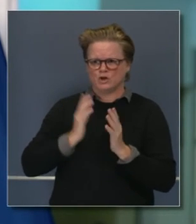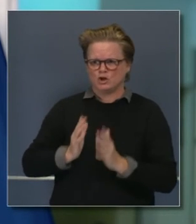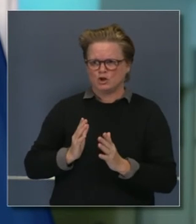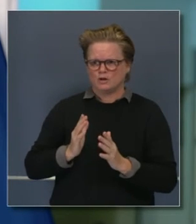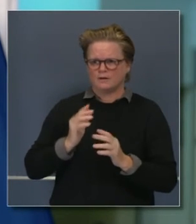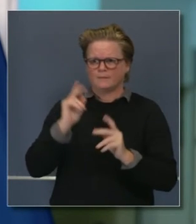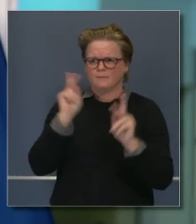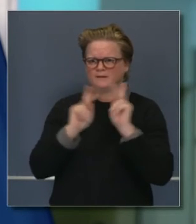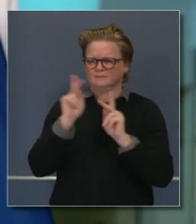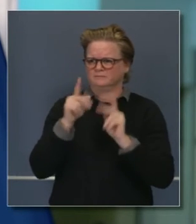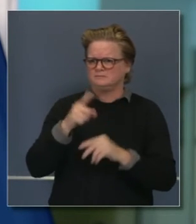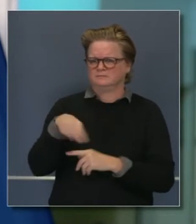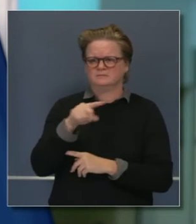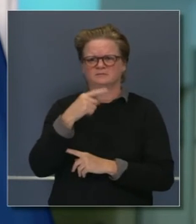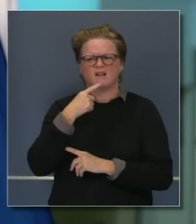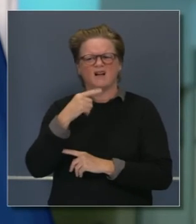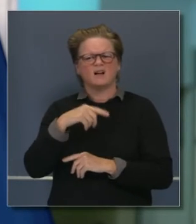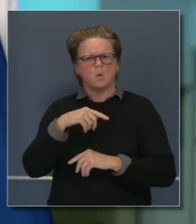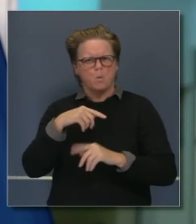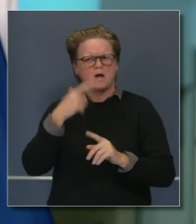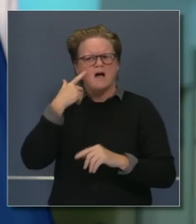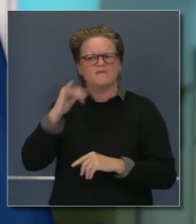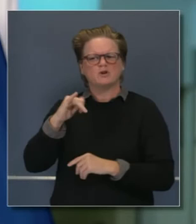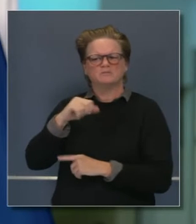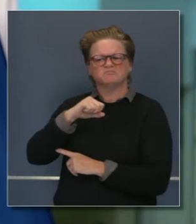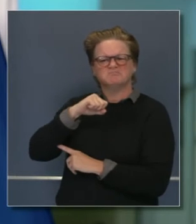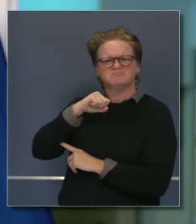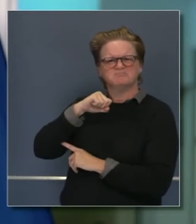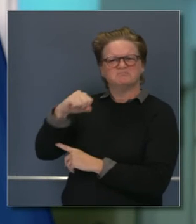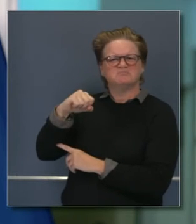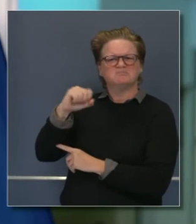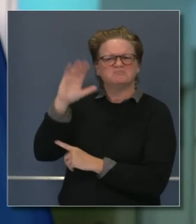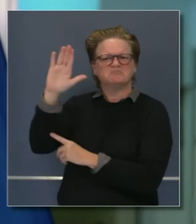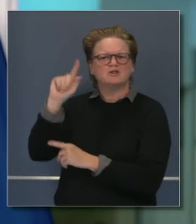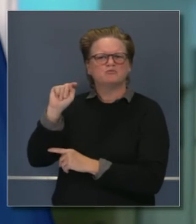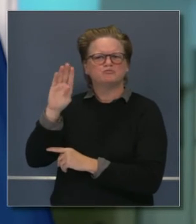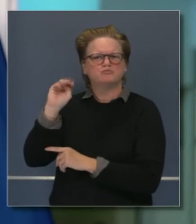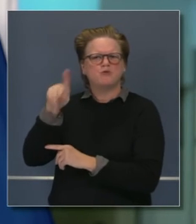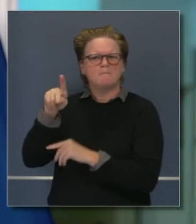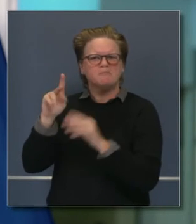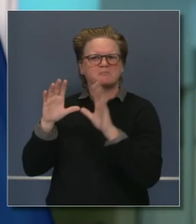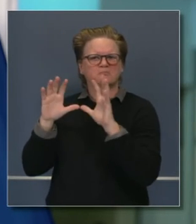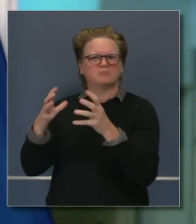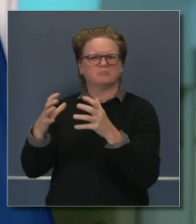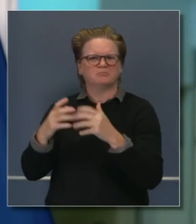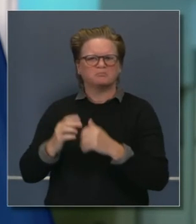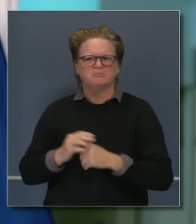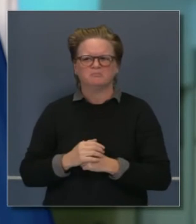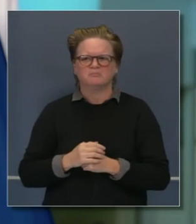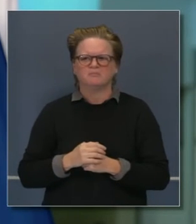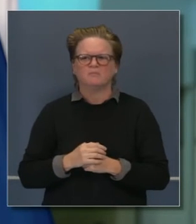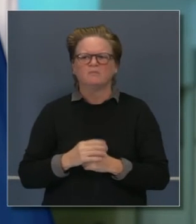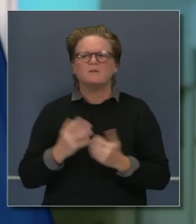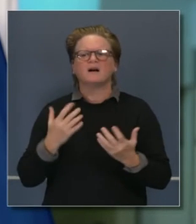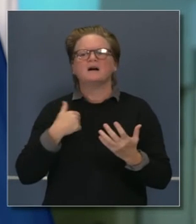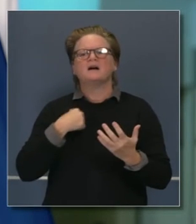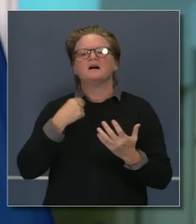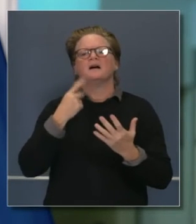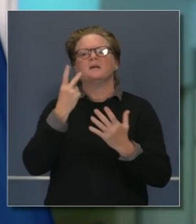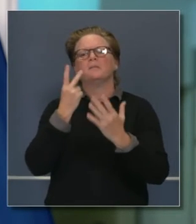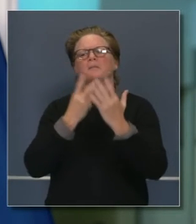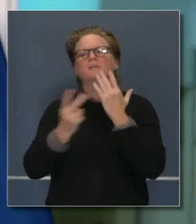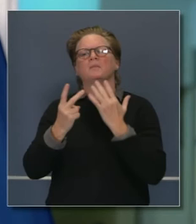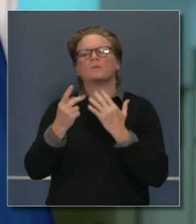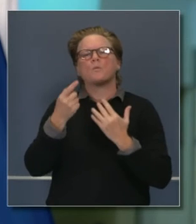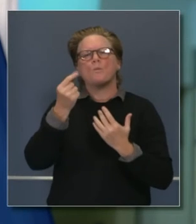líder de la resistencia contra el presidente Trump y su administración. ¿Qué prevé usted? ¿Qué hará entre ahora y el 20 de